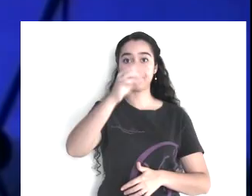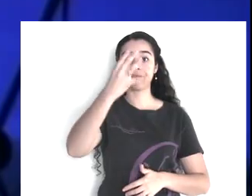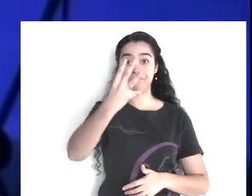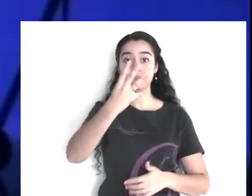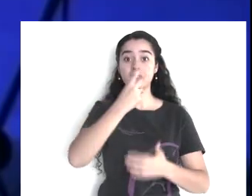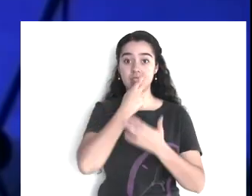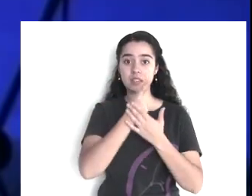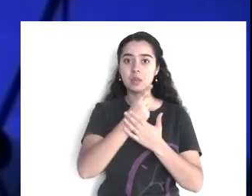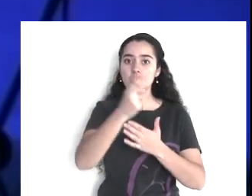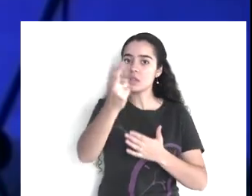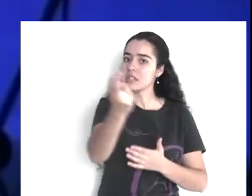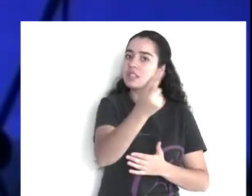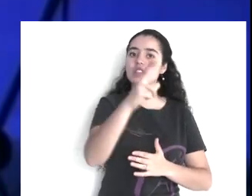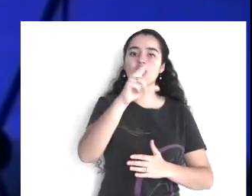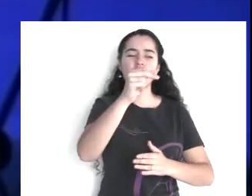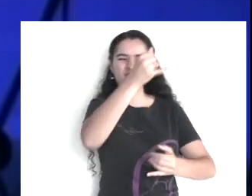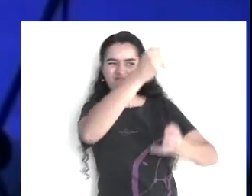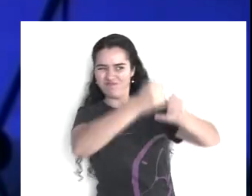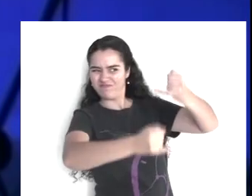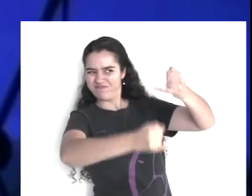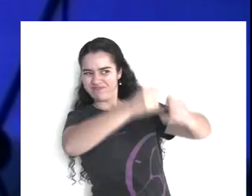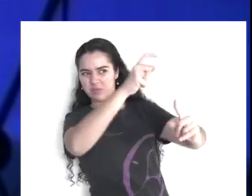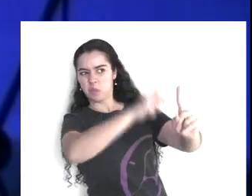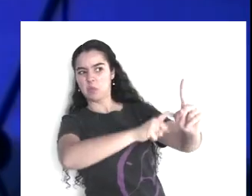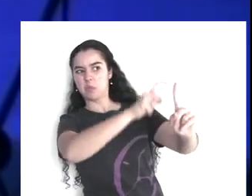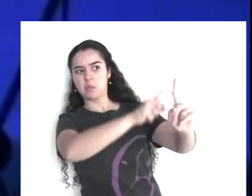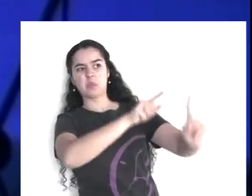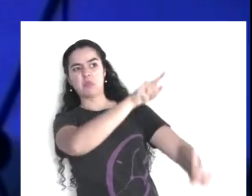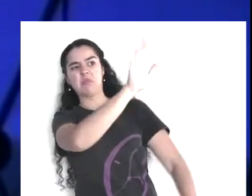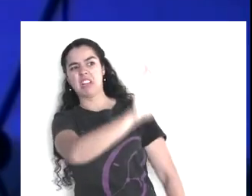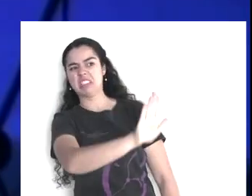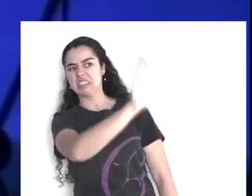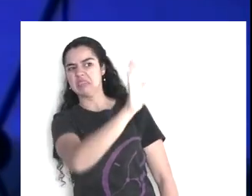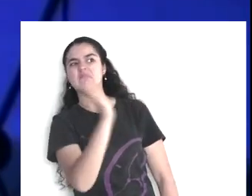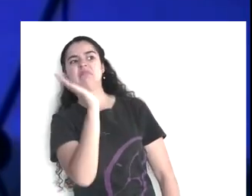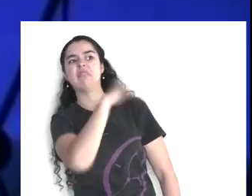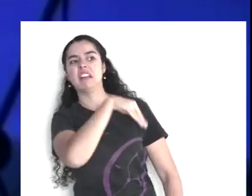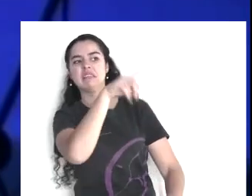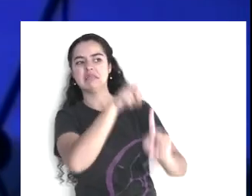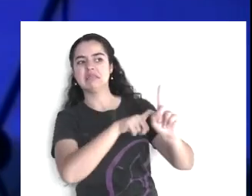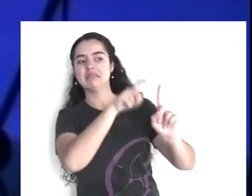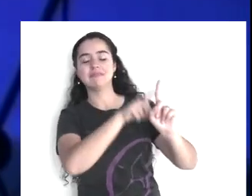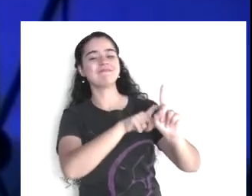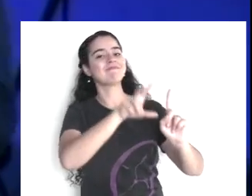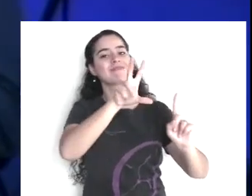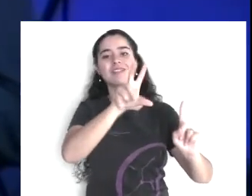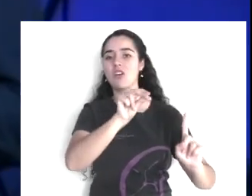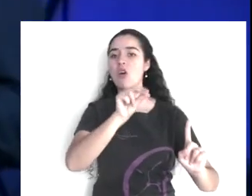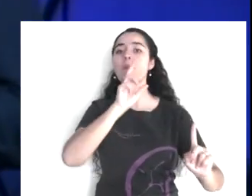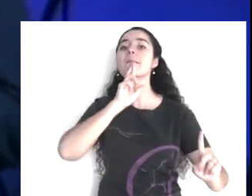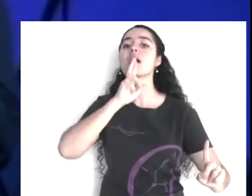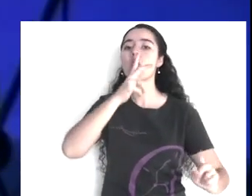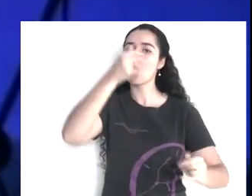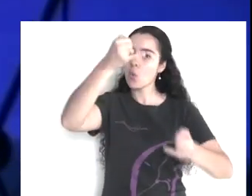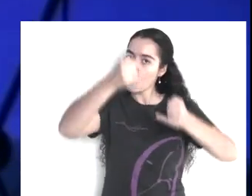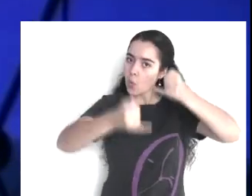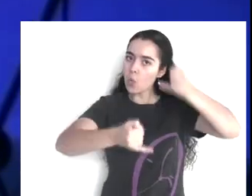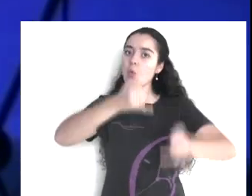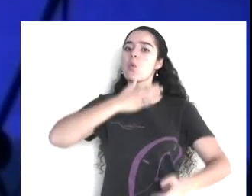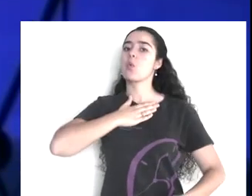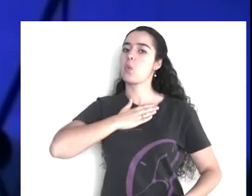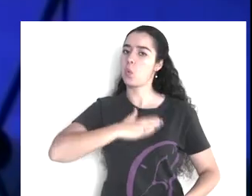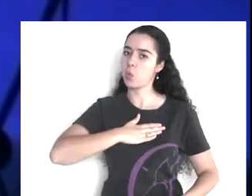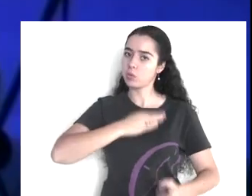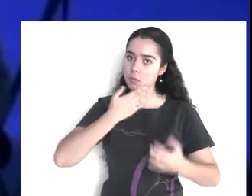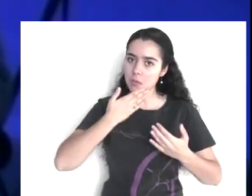según las apariencias, sino juzgad con justo juicio. Lo que el